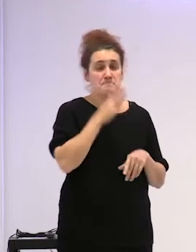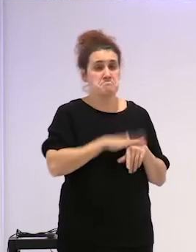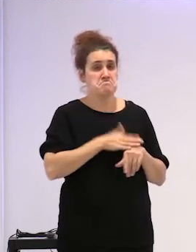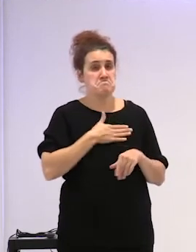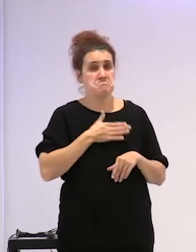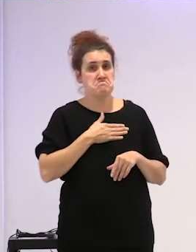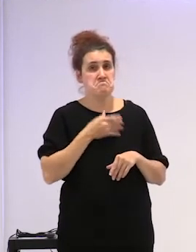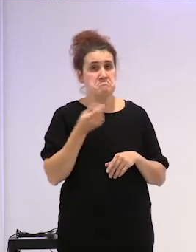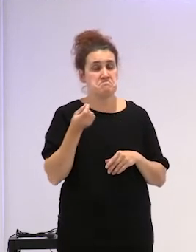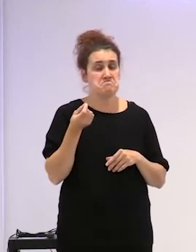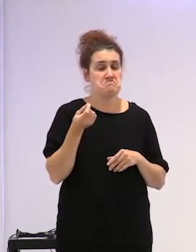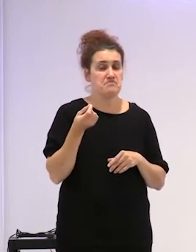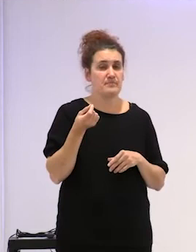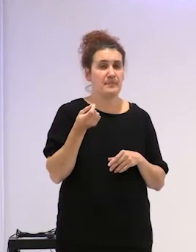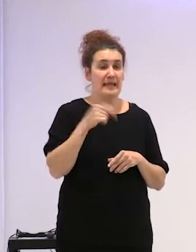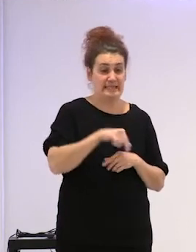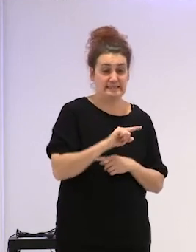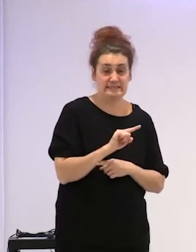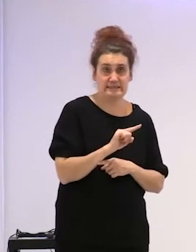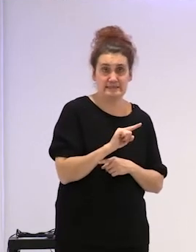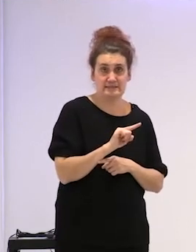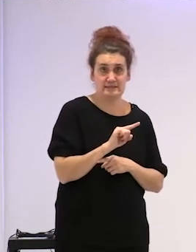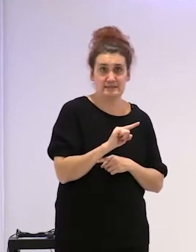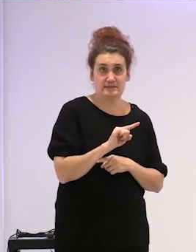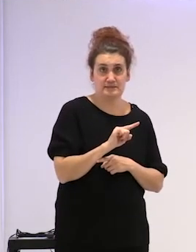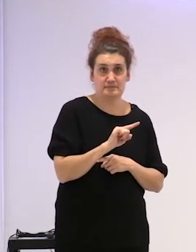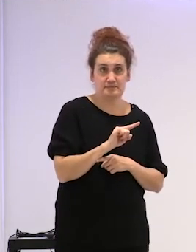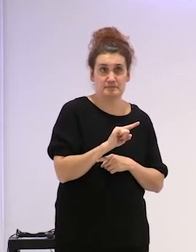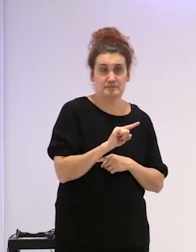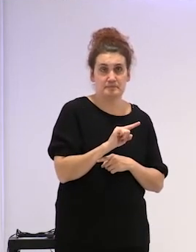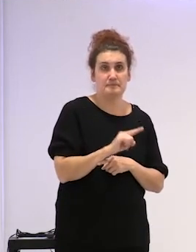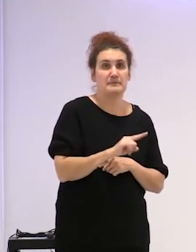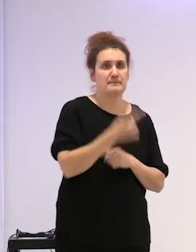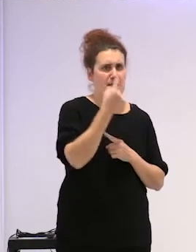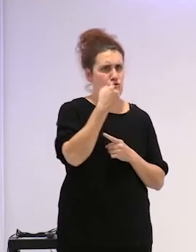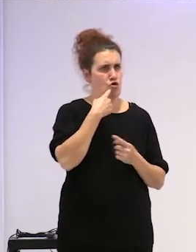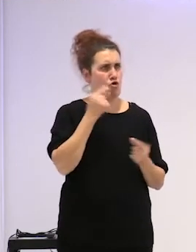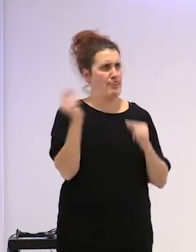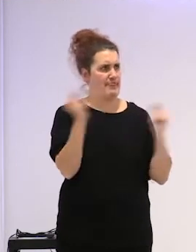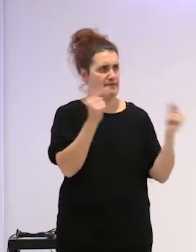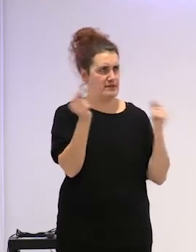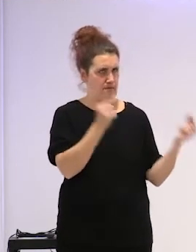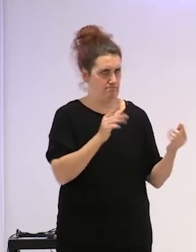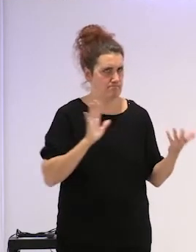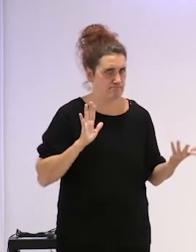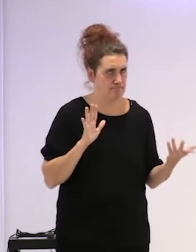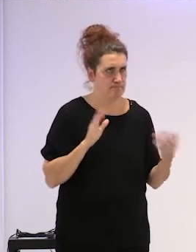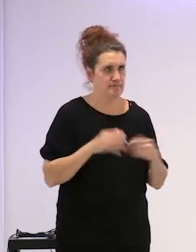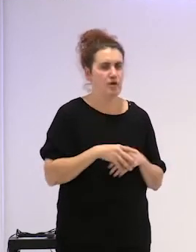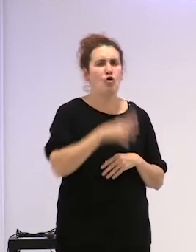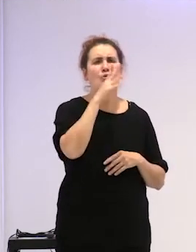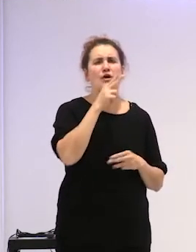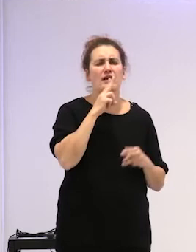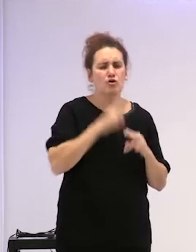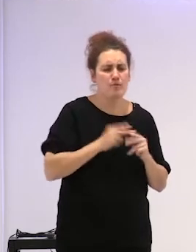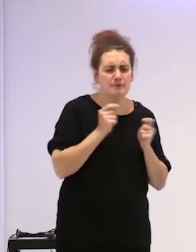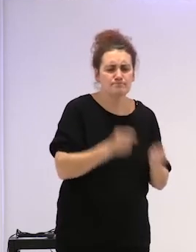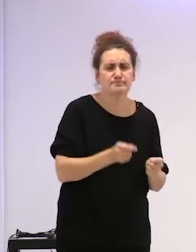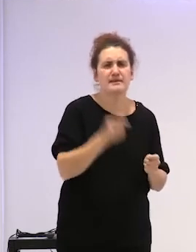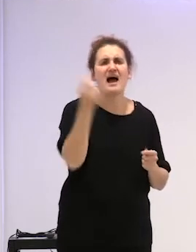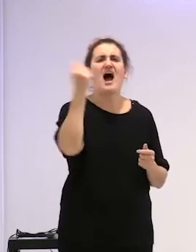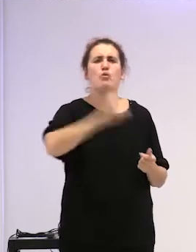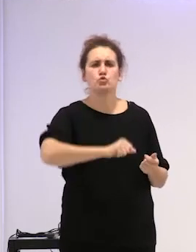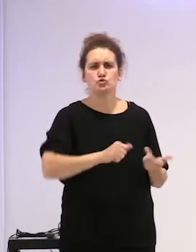es el primer, bueno, sí, el primero que yo pongo a debate, ¿por qué le llamamos abusos?